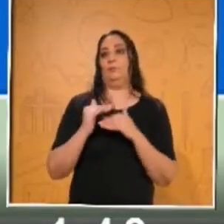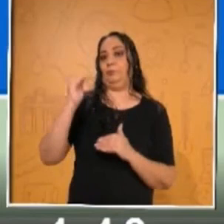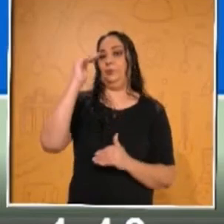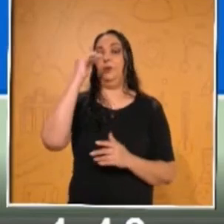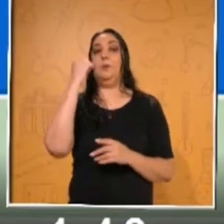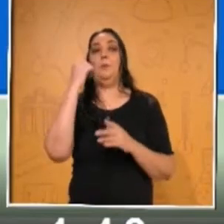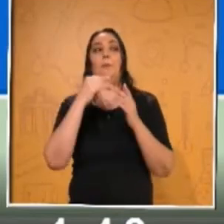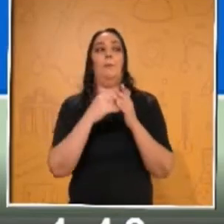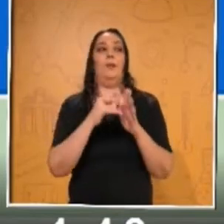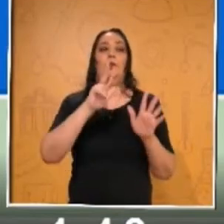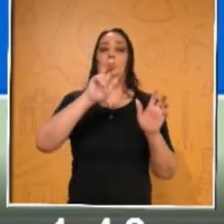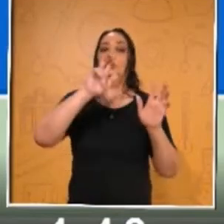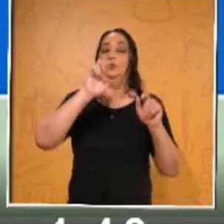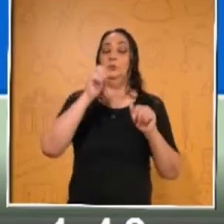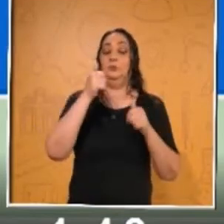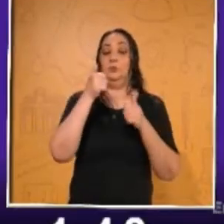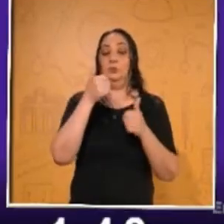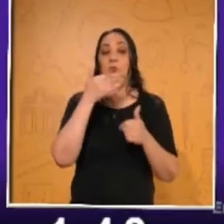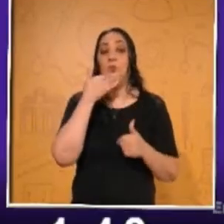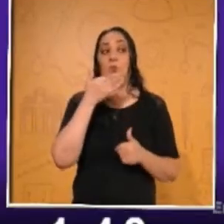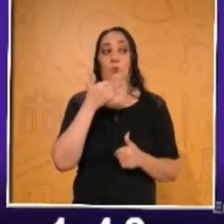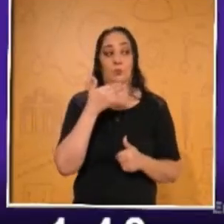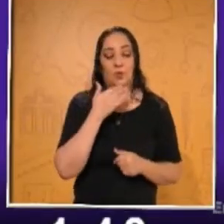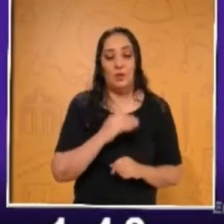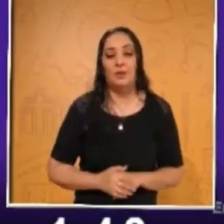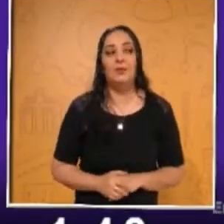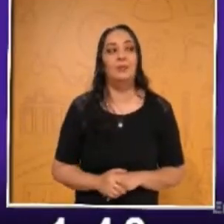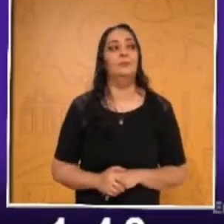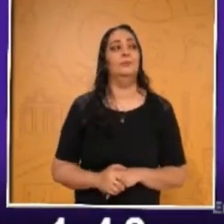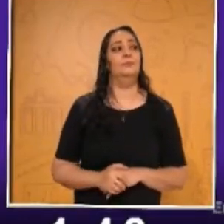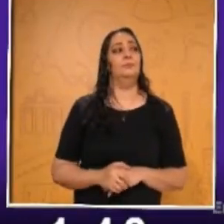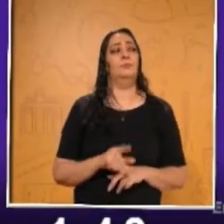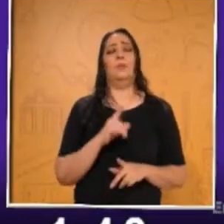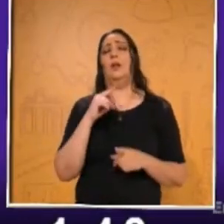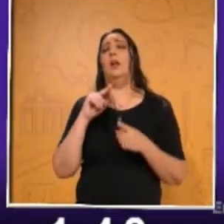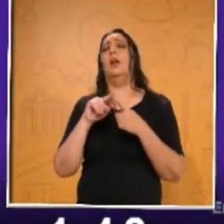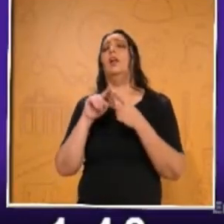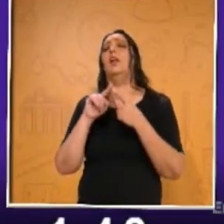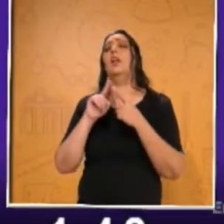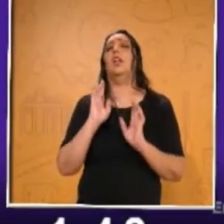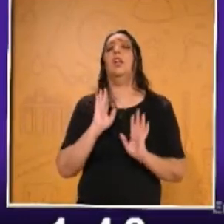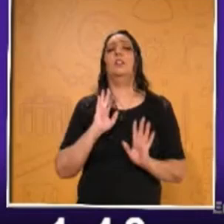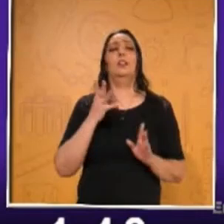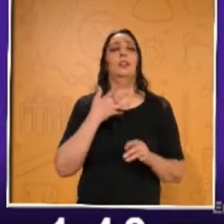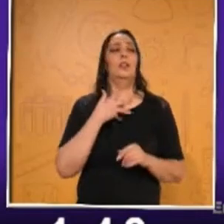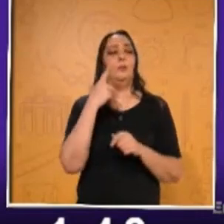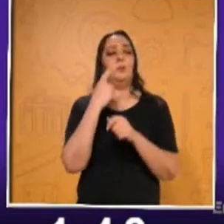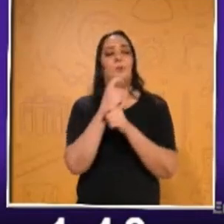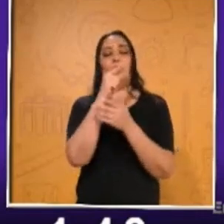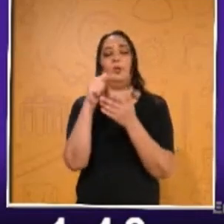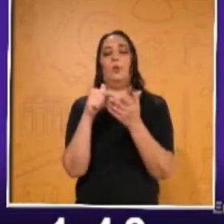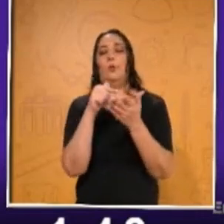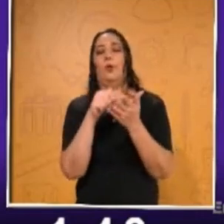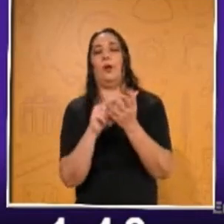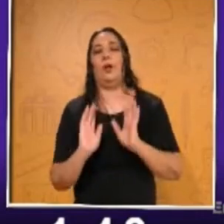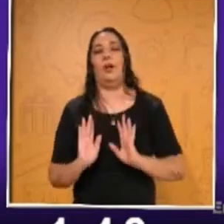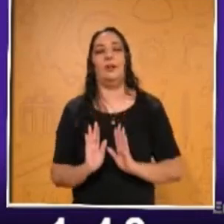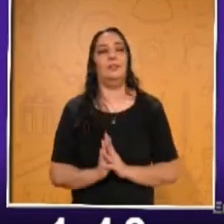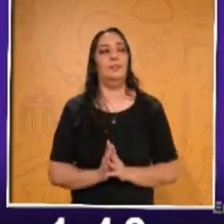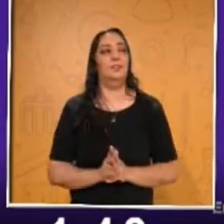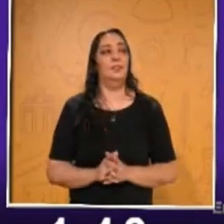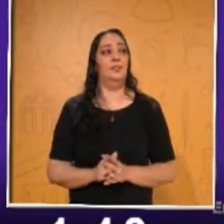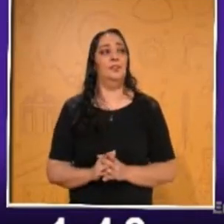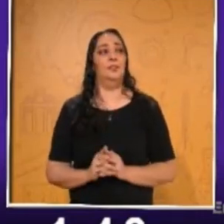mil ochocientos. Muy bien. Muy bien. Ahí vamos a ver quién se coloca en primer lugar. Yellow,